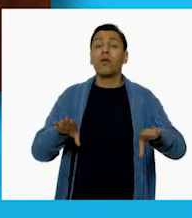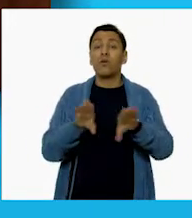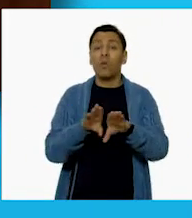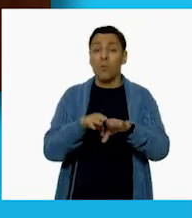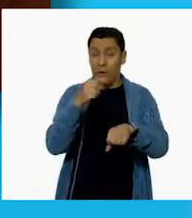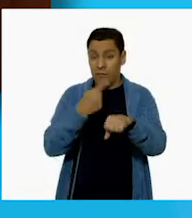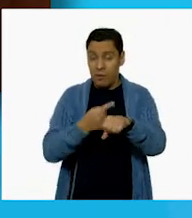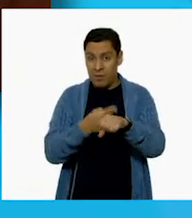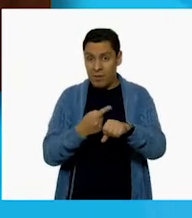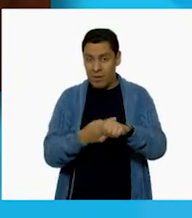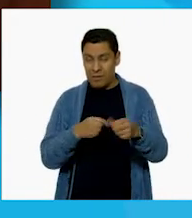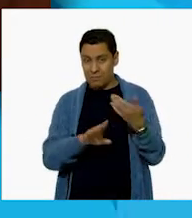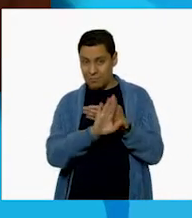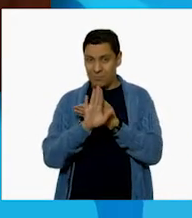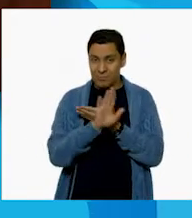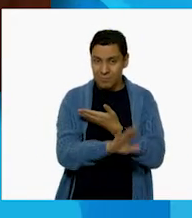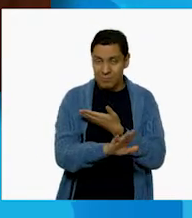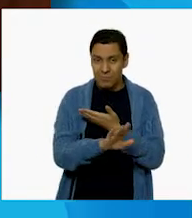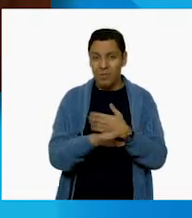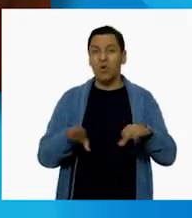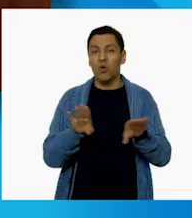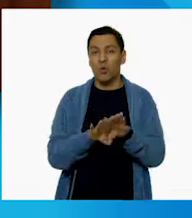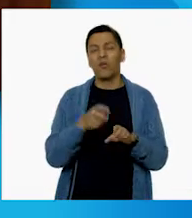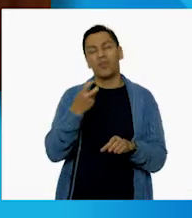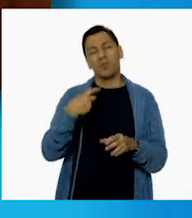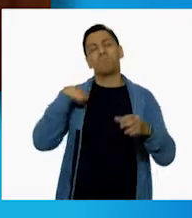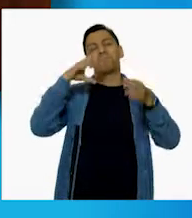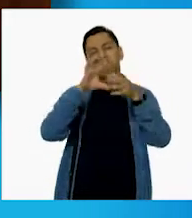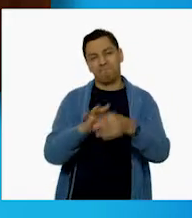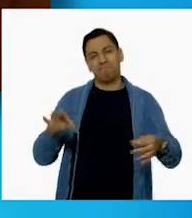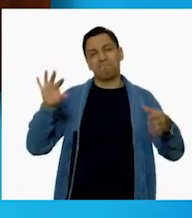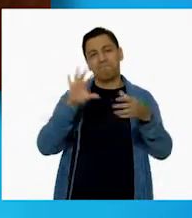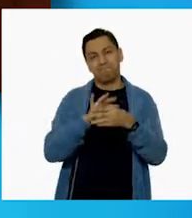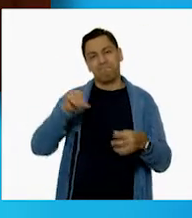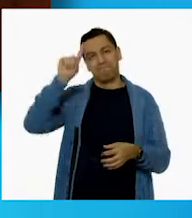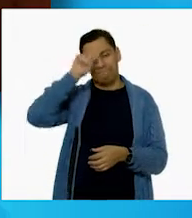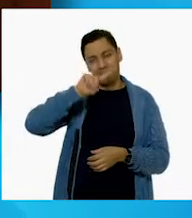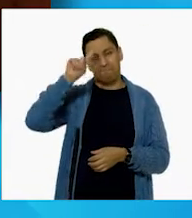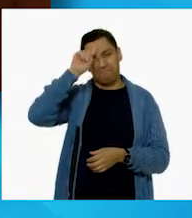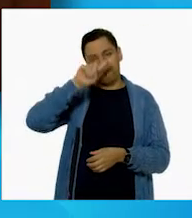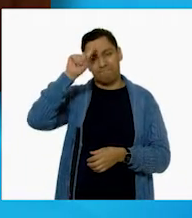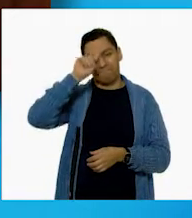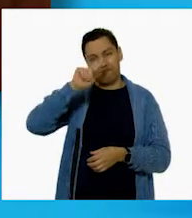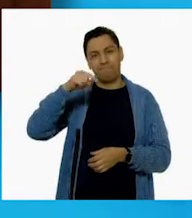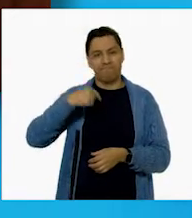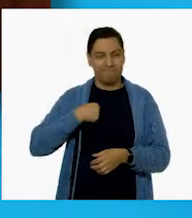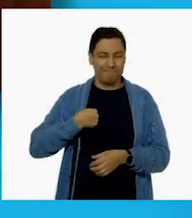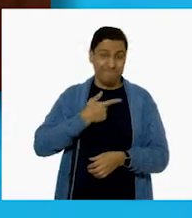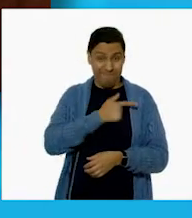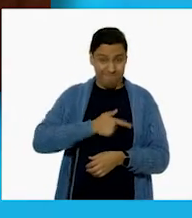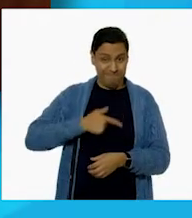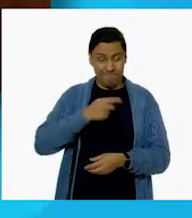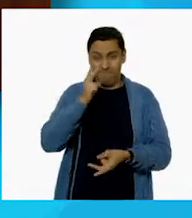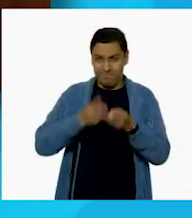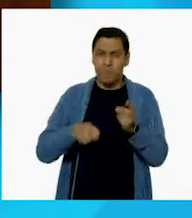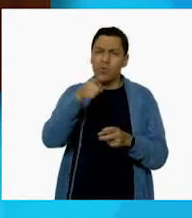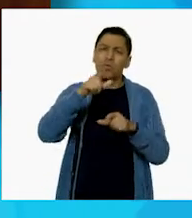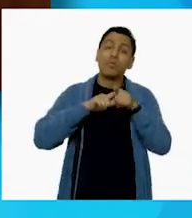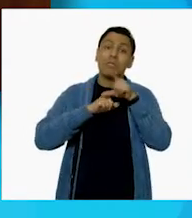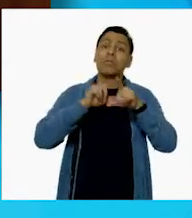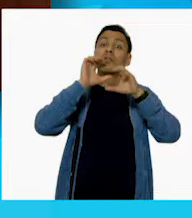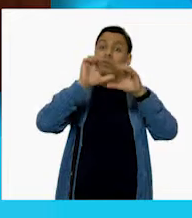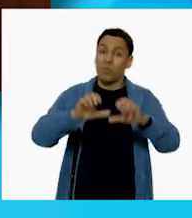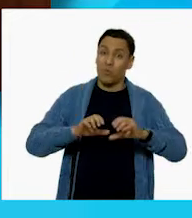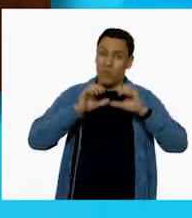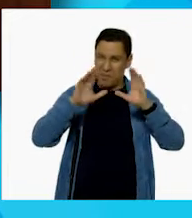Ha sido un placer conversar con ustedes. Sigan cuidándose mucho.